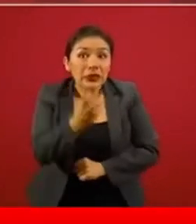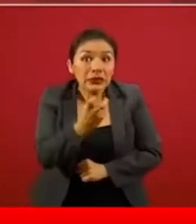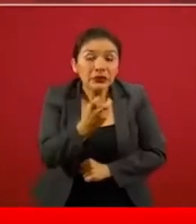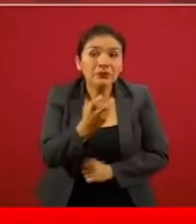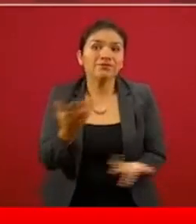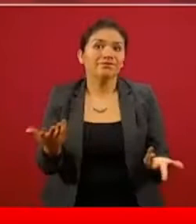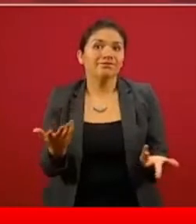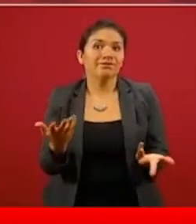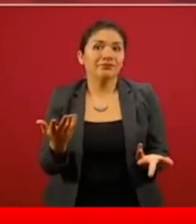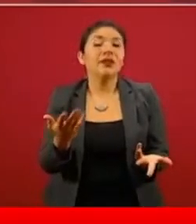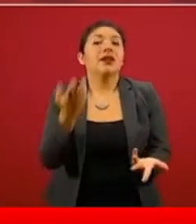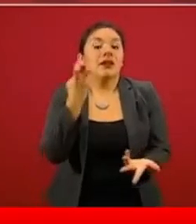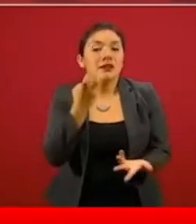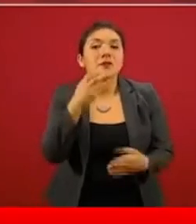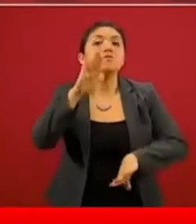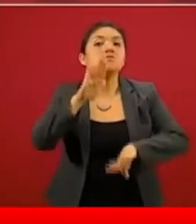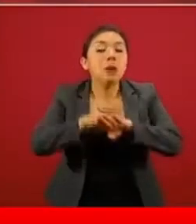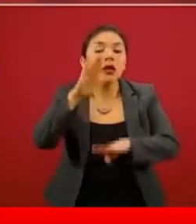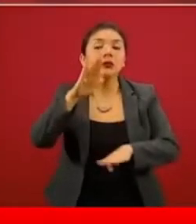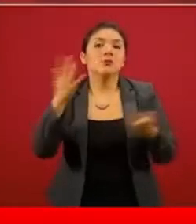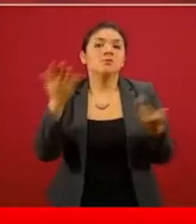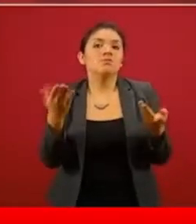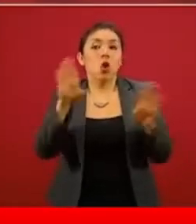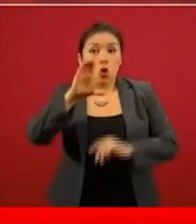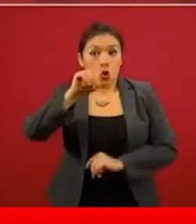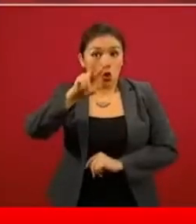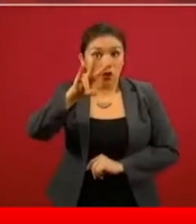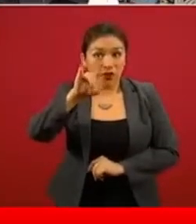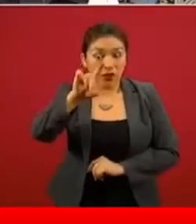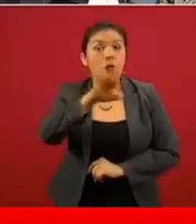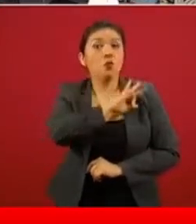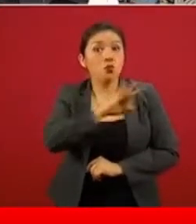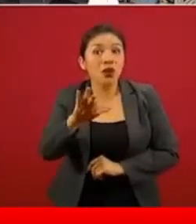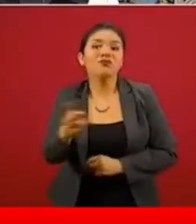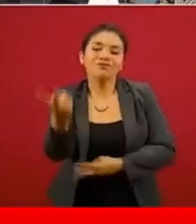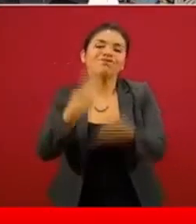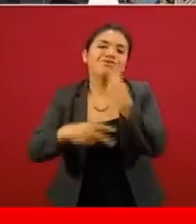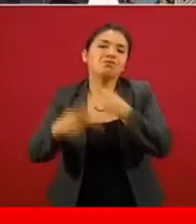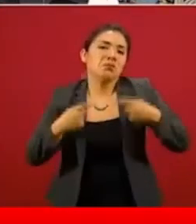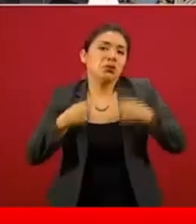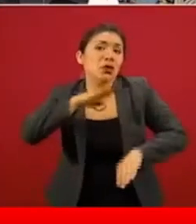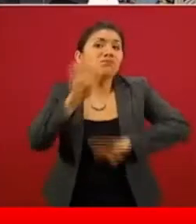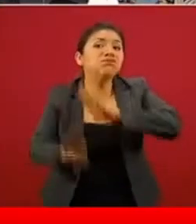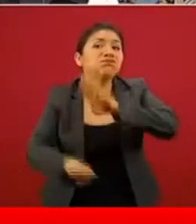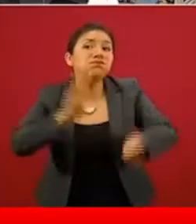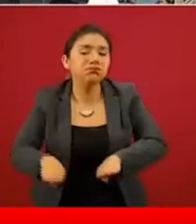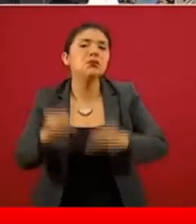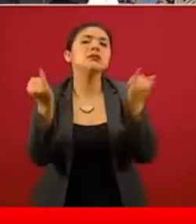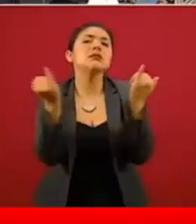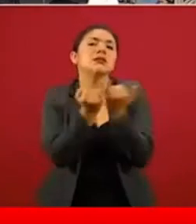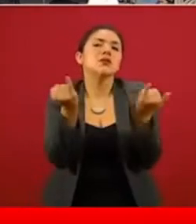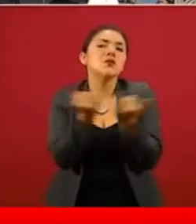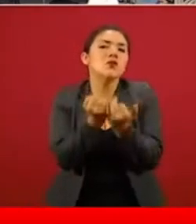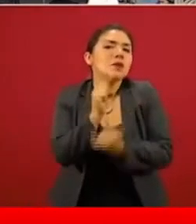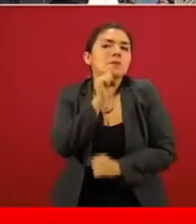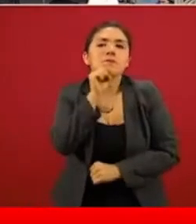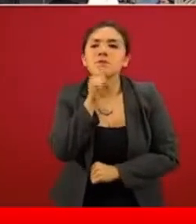y obviamente en la medida en que COVID puede causar la muerte, también los procesos de